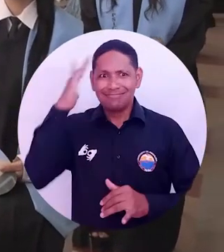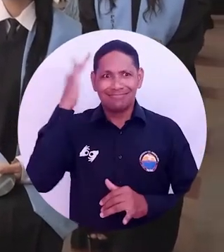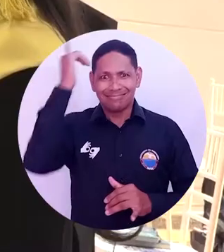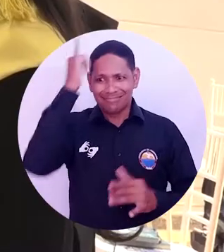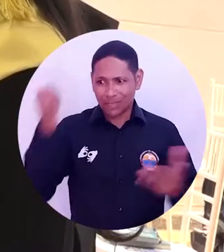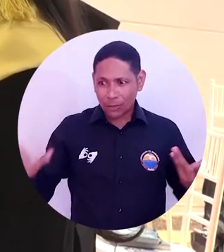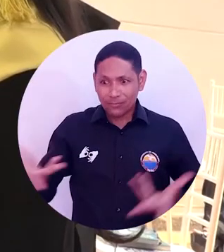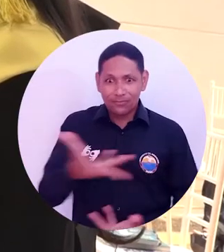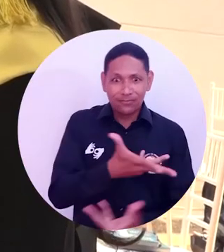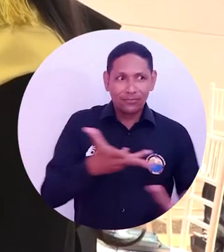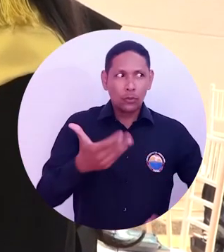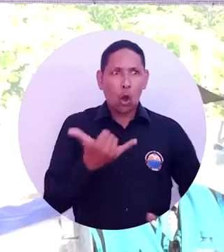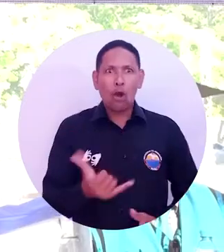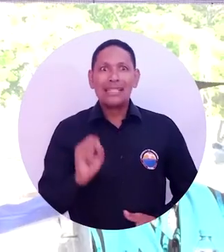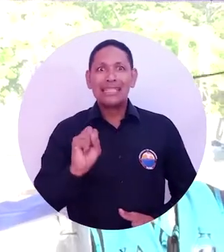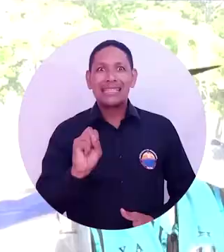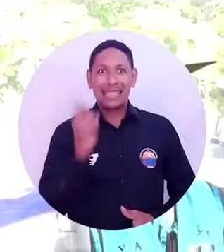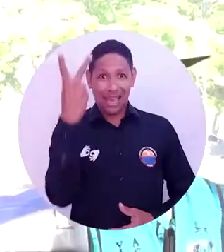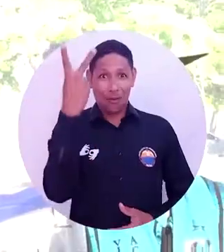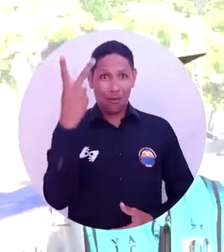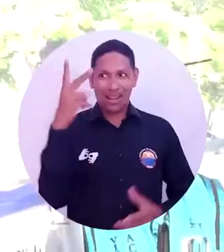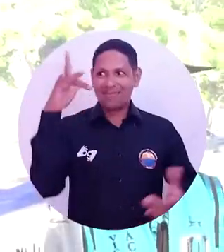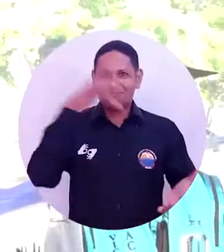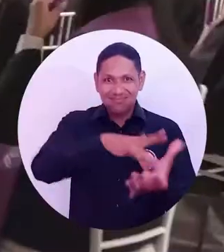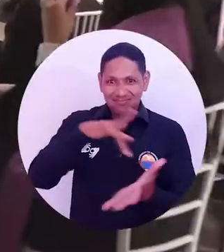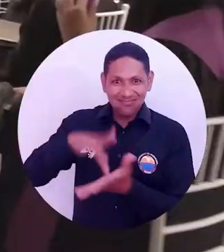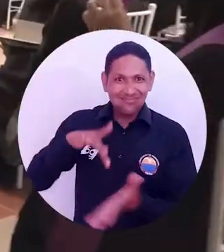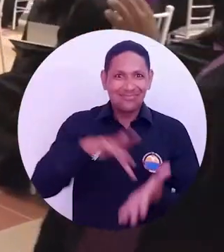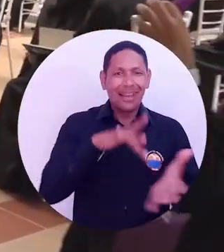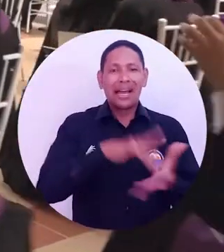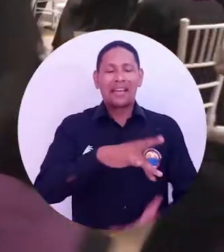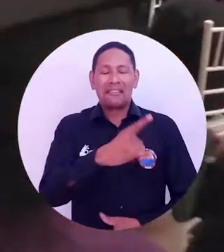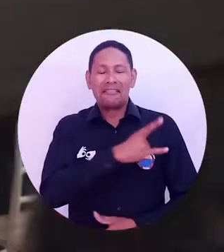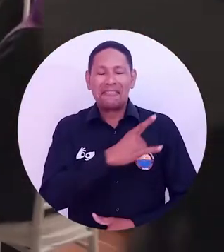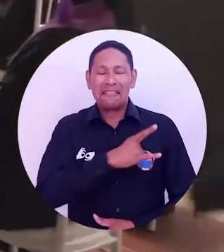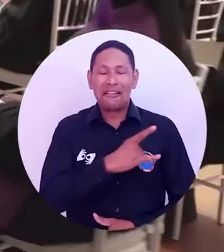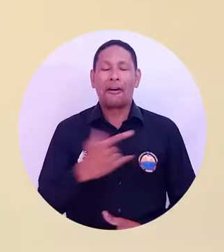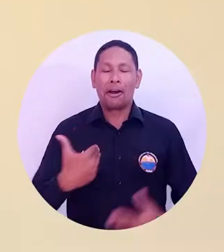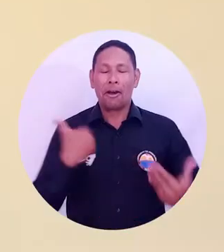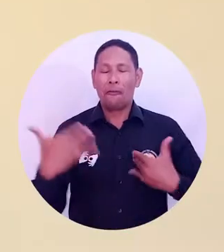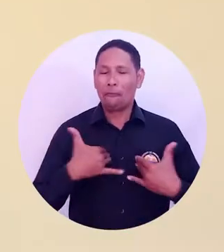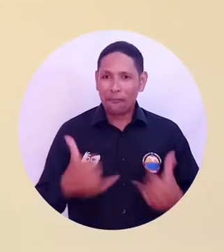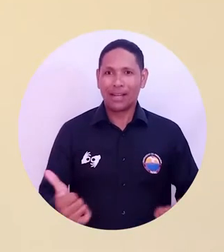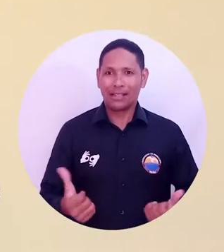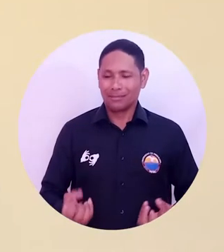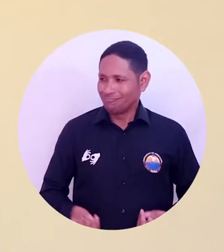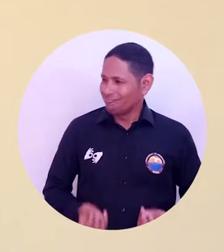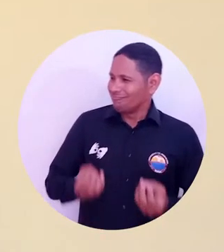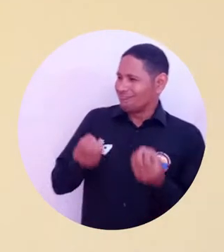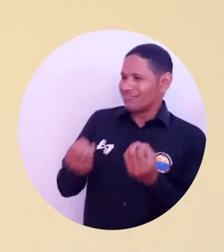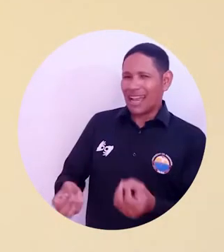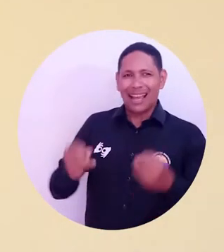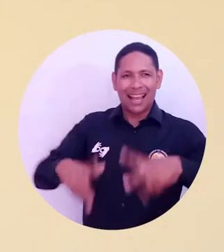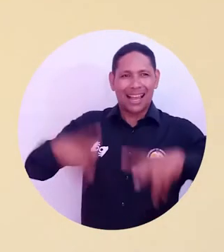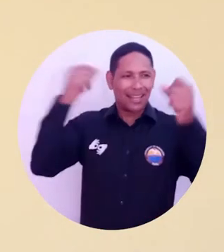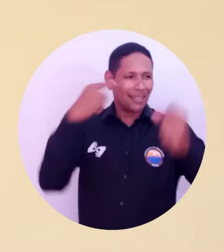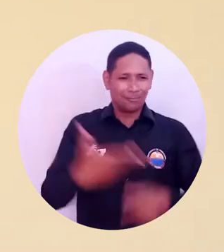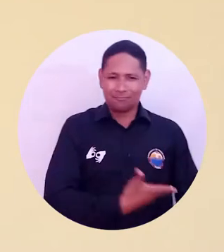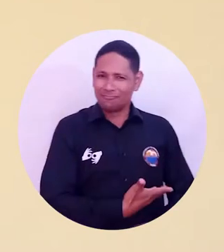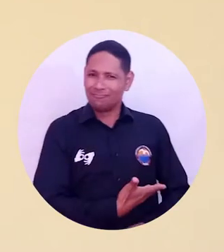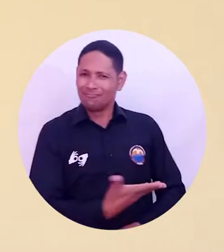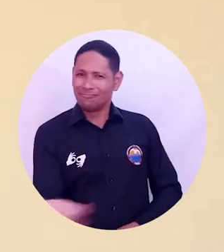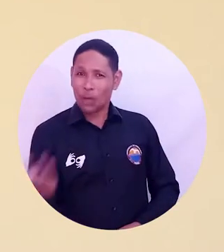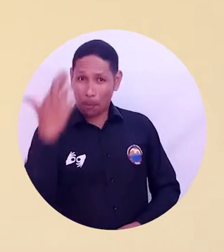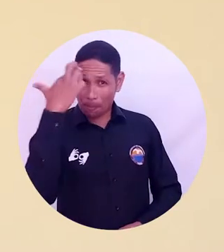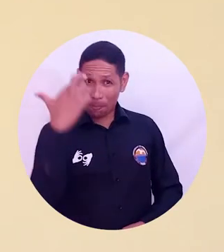académicos. Hoy en la segunda ceremonia realizada de manera presencial en la institución, es un placer entregar a la sociedad profesionales que